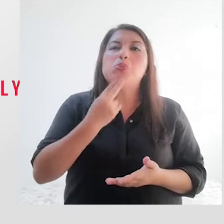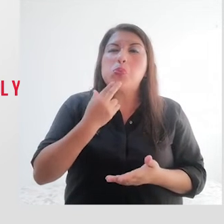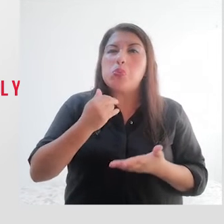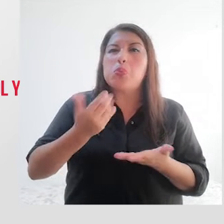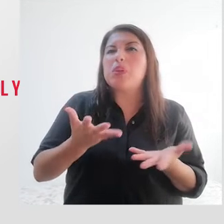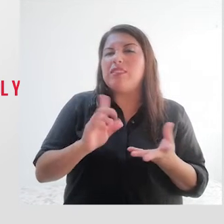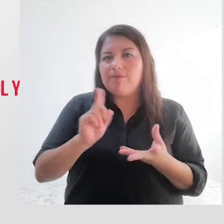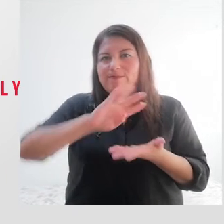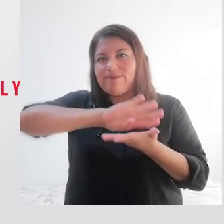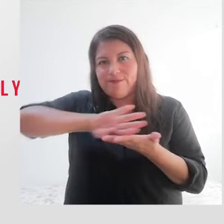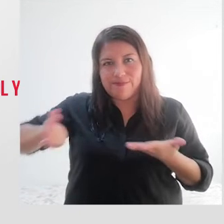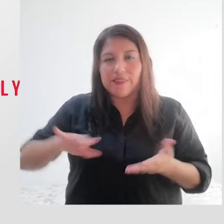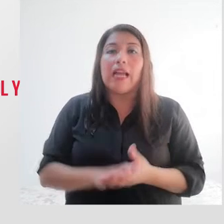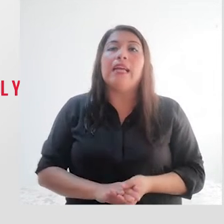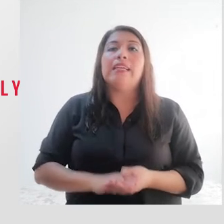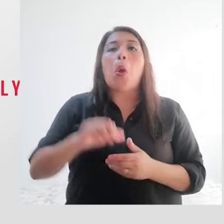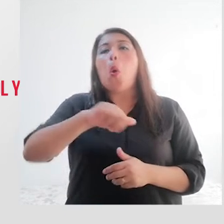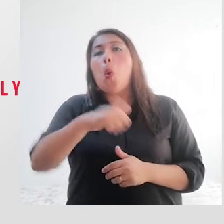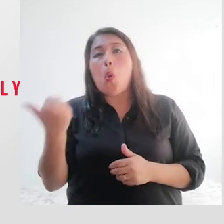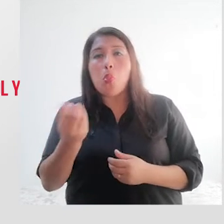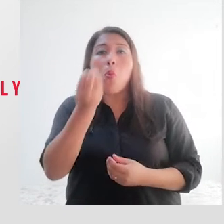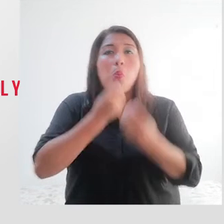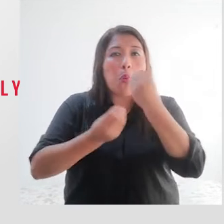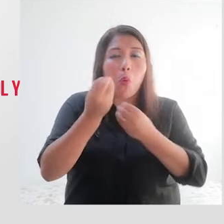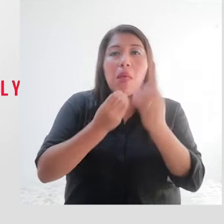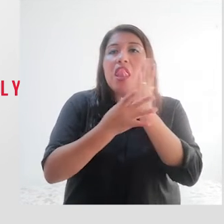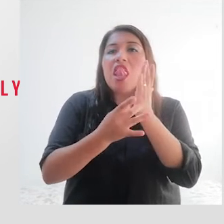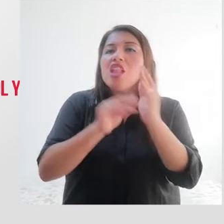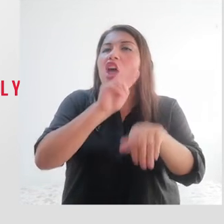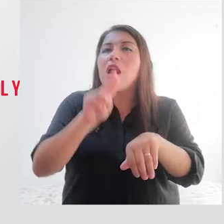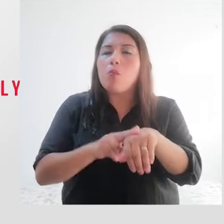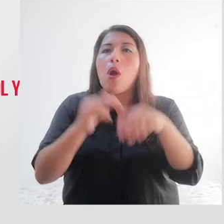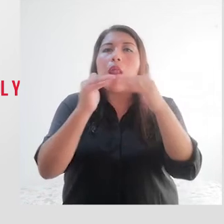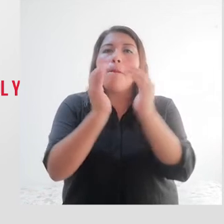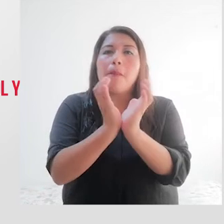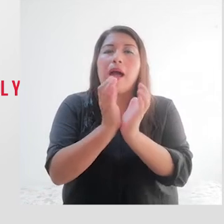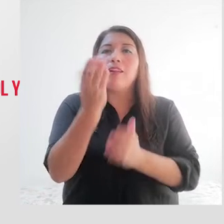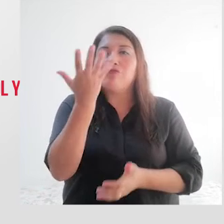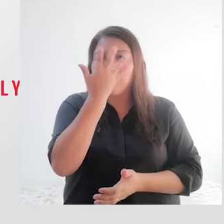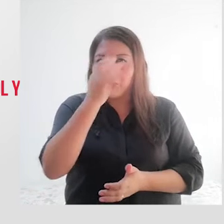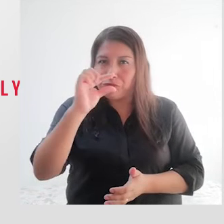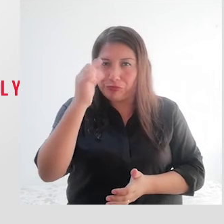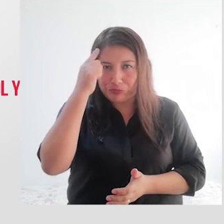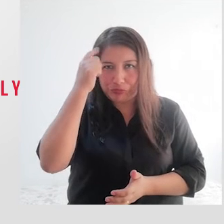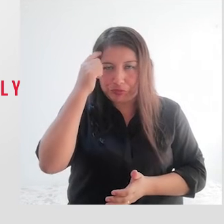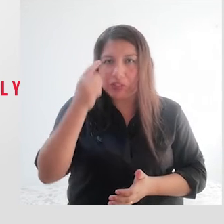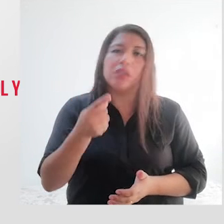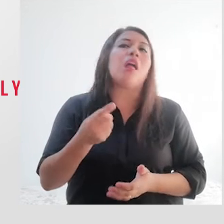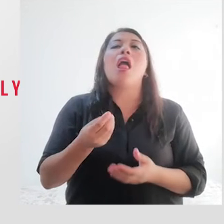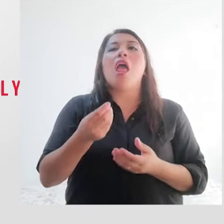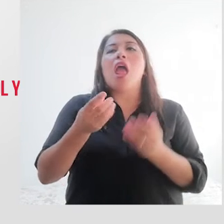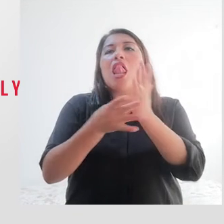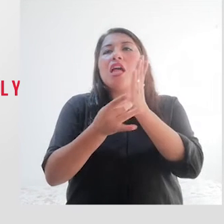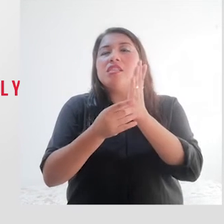Así también hay que incluir grasas naturales como la palta, la aceituna o aceite de oliva de